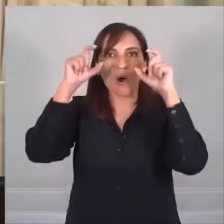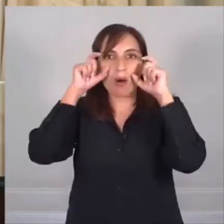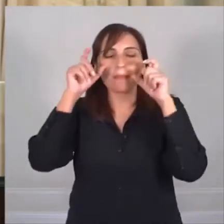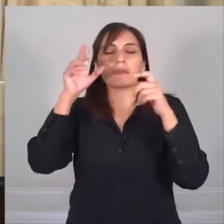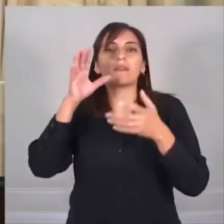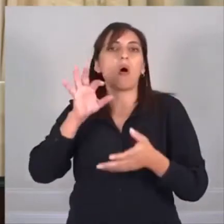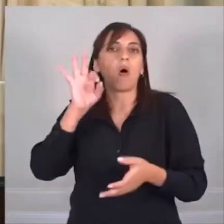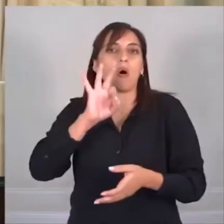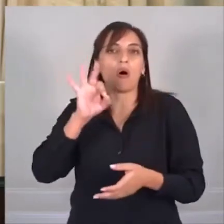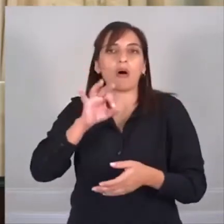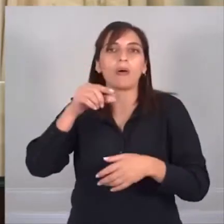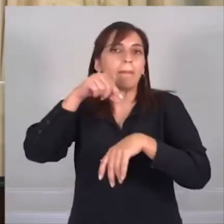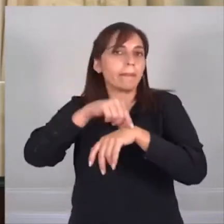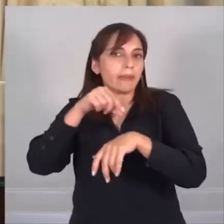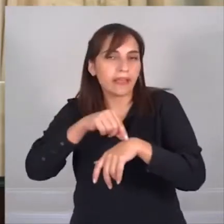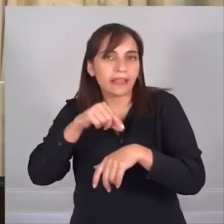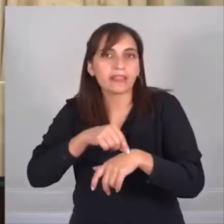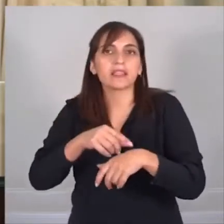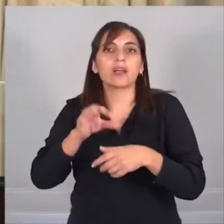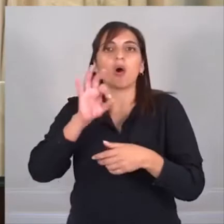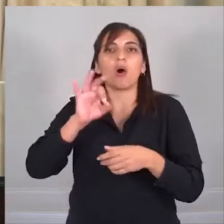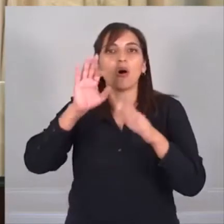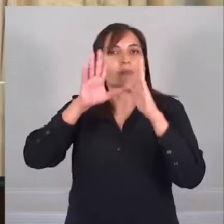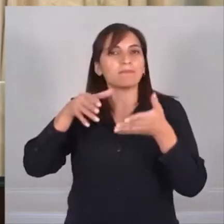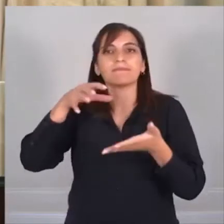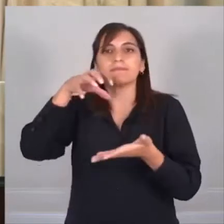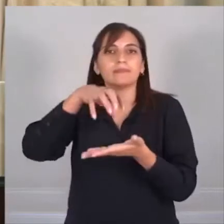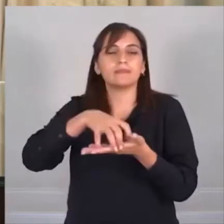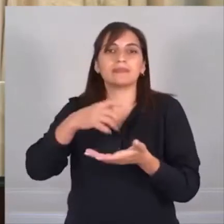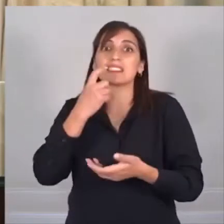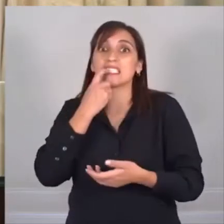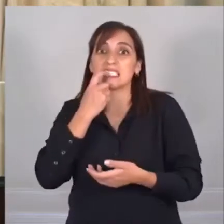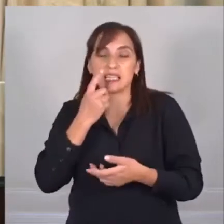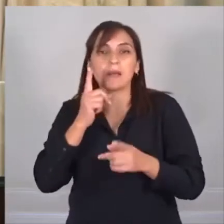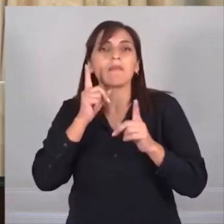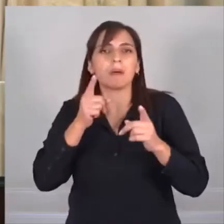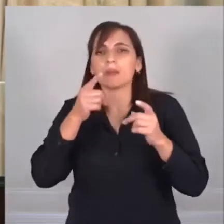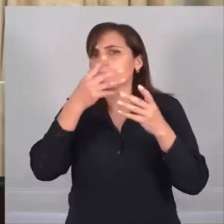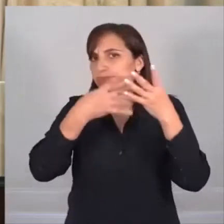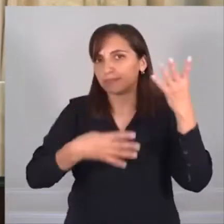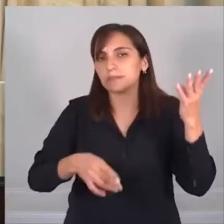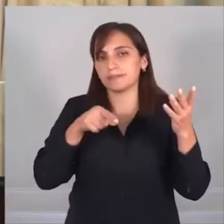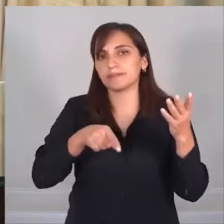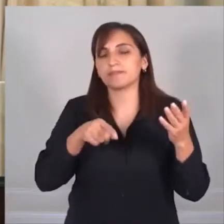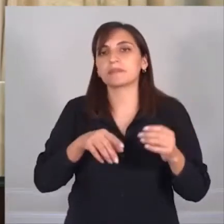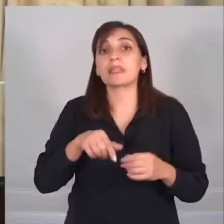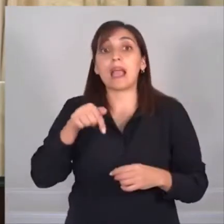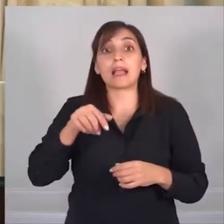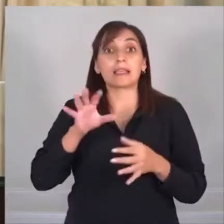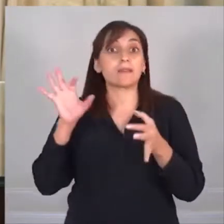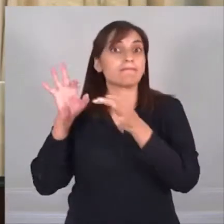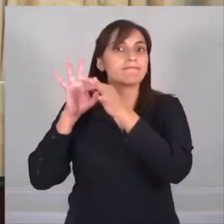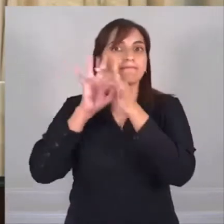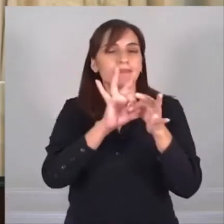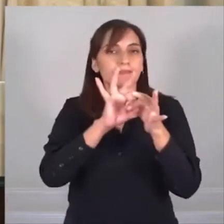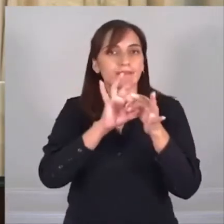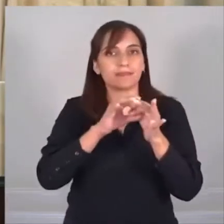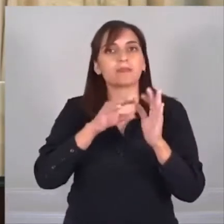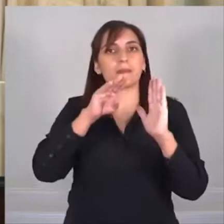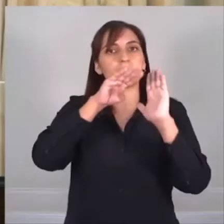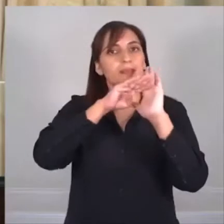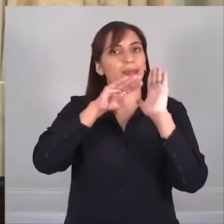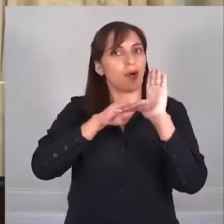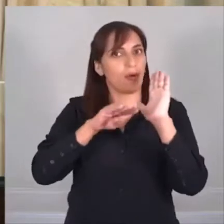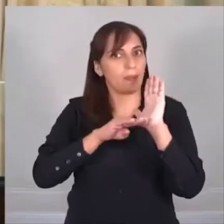consultorios médicos, consultorios odontológicos, entre otras cuestiones. La provincia de La Rioja está